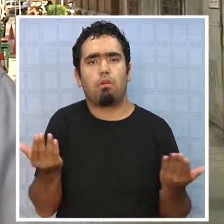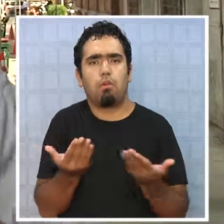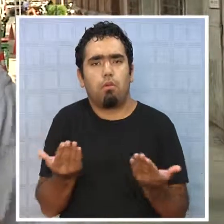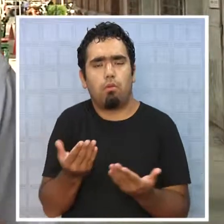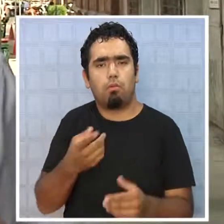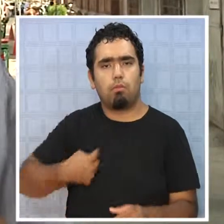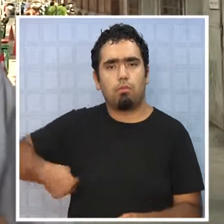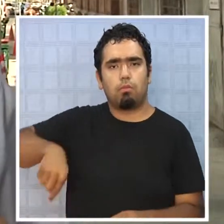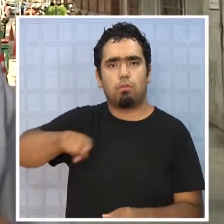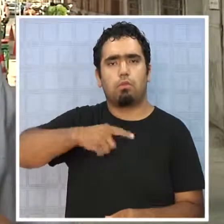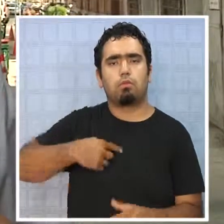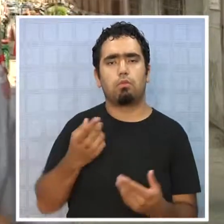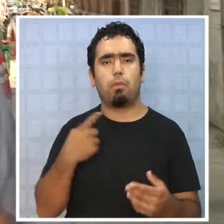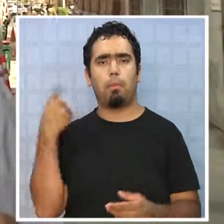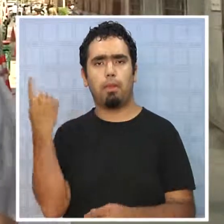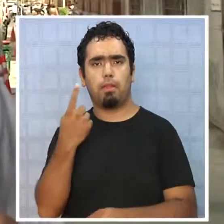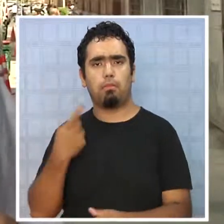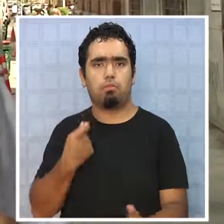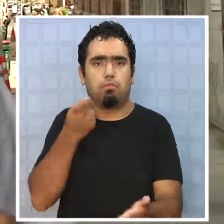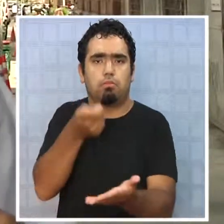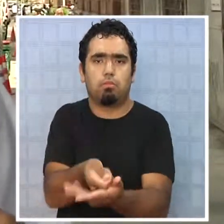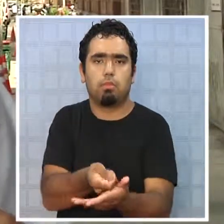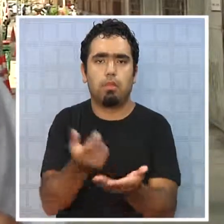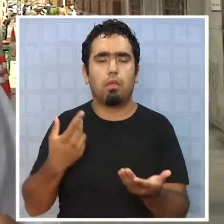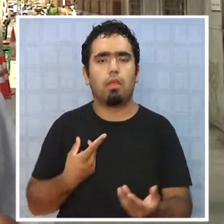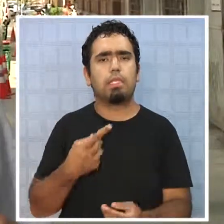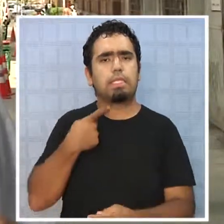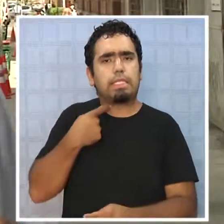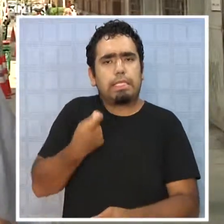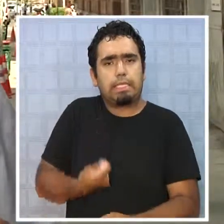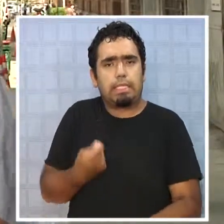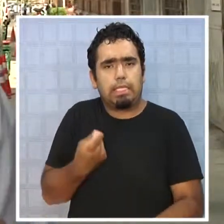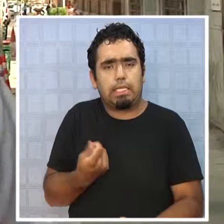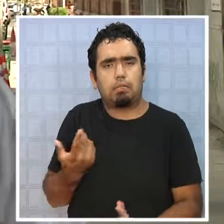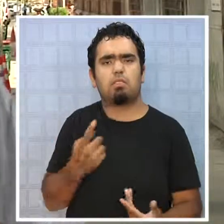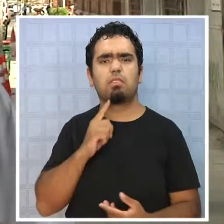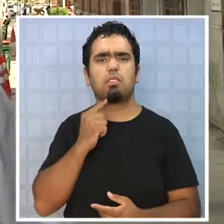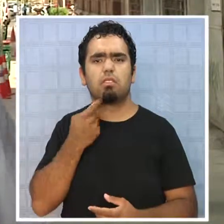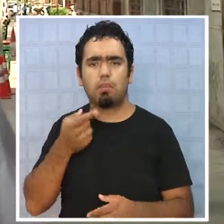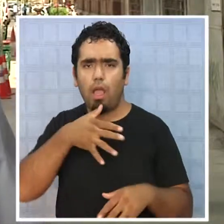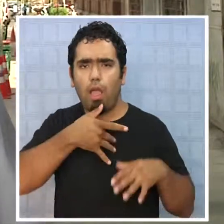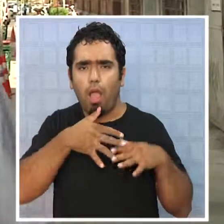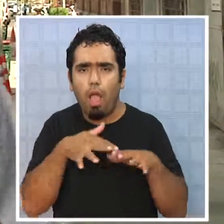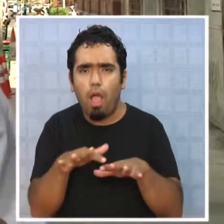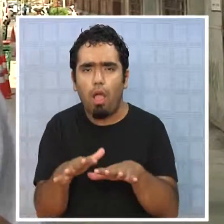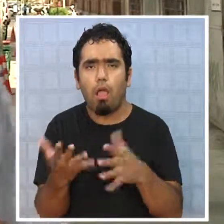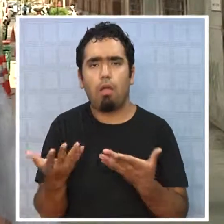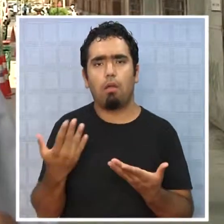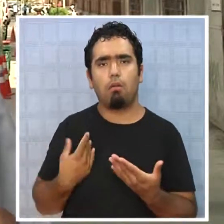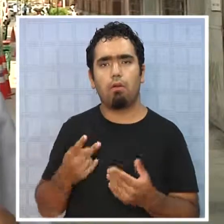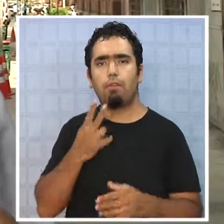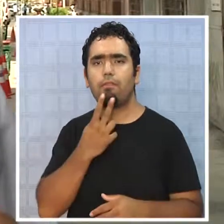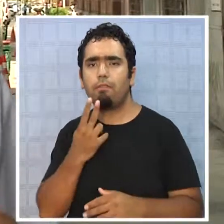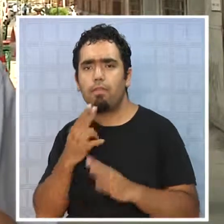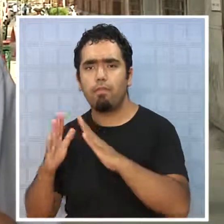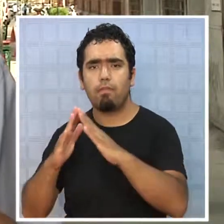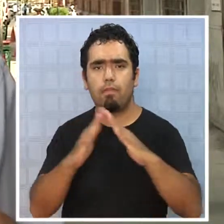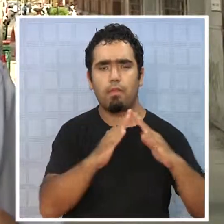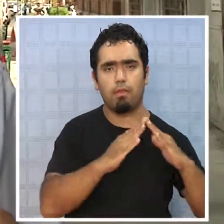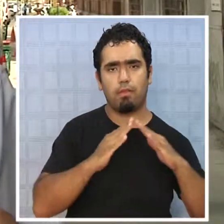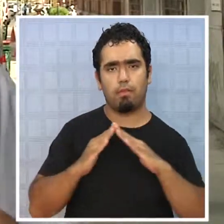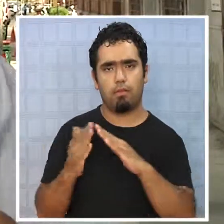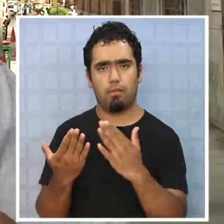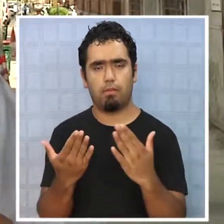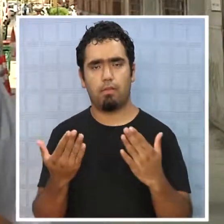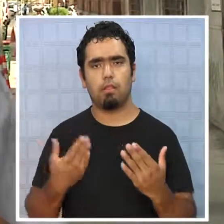colectiva o que estamos pagando en los particulares. Los costos que significa aquí el agua, lo que significa la vivienda, lo que significa